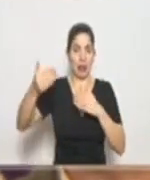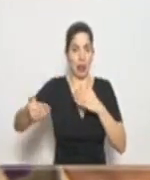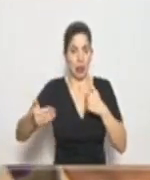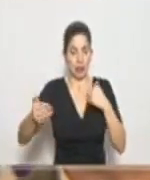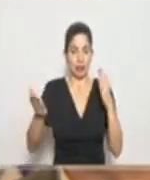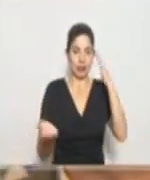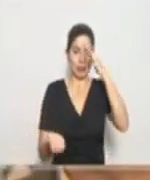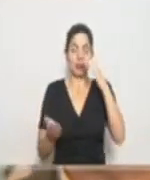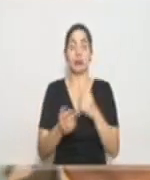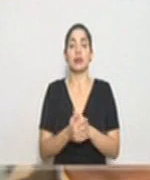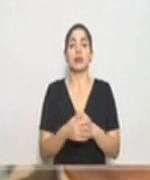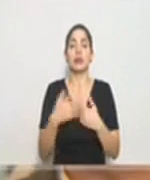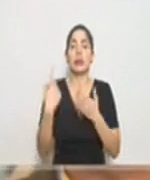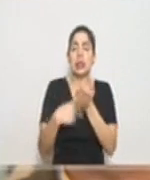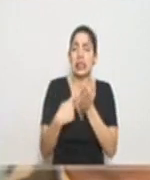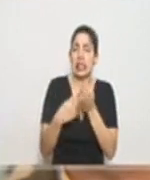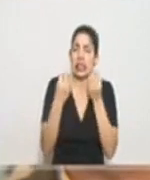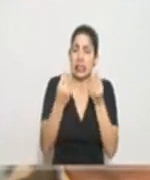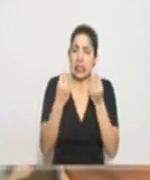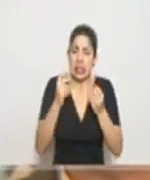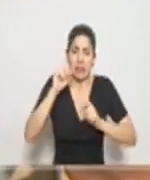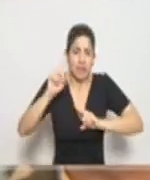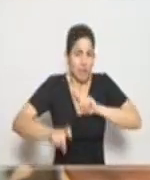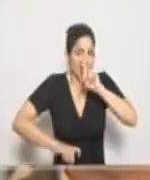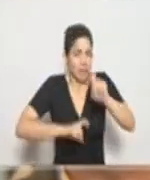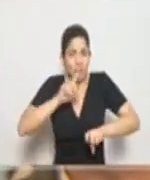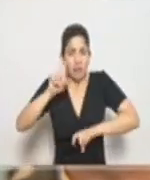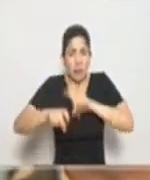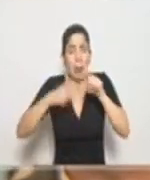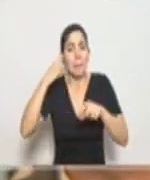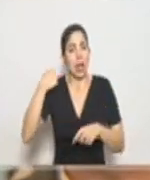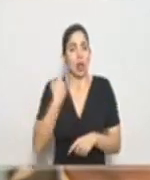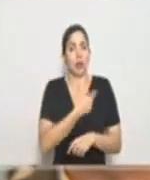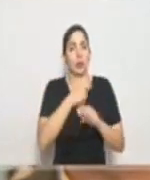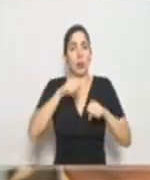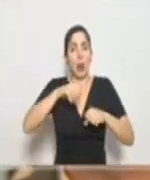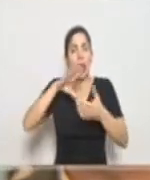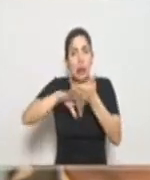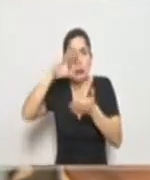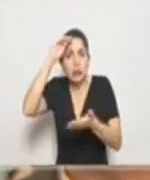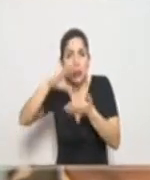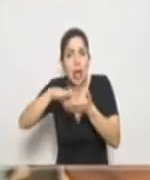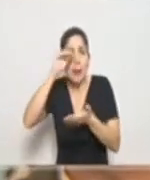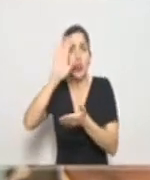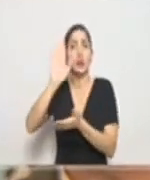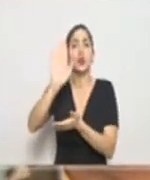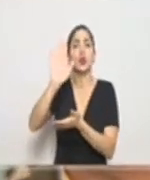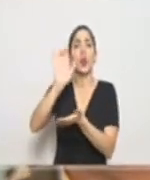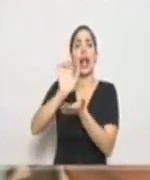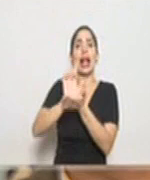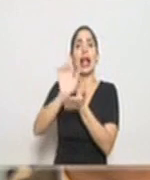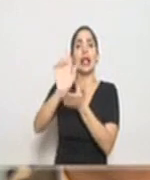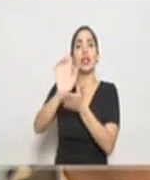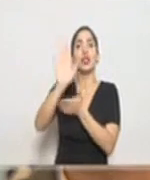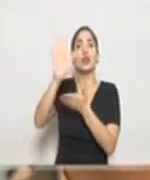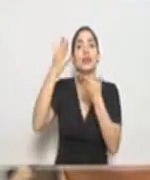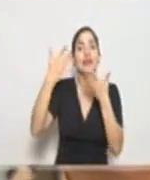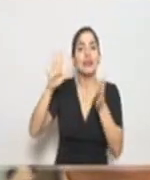donde hicimos una gran cantidad de consultas para aprender sobre las lecciones que aprendieron o que